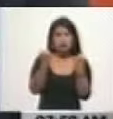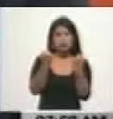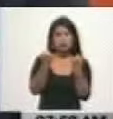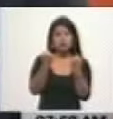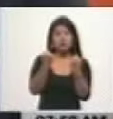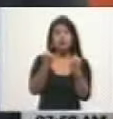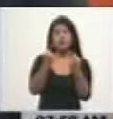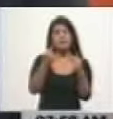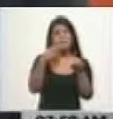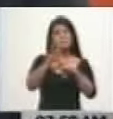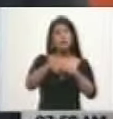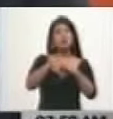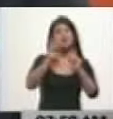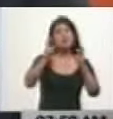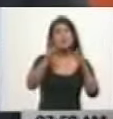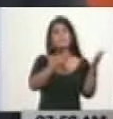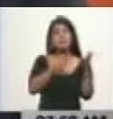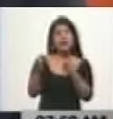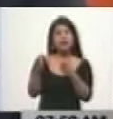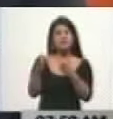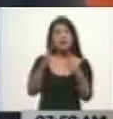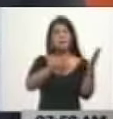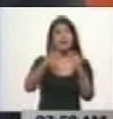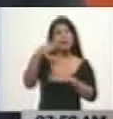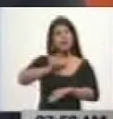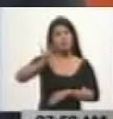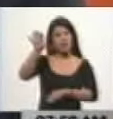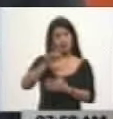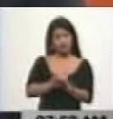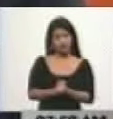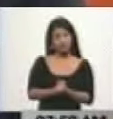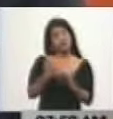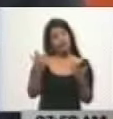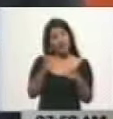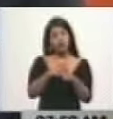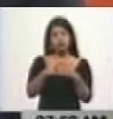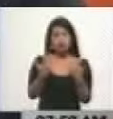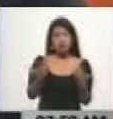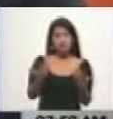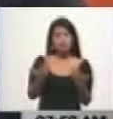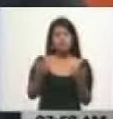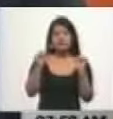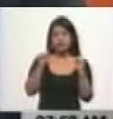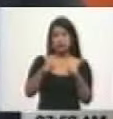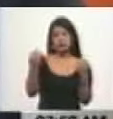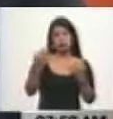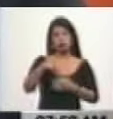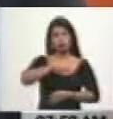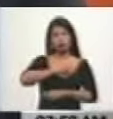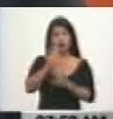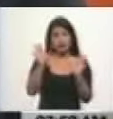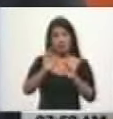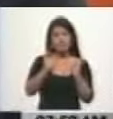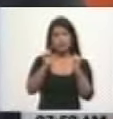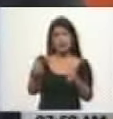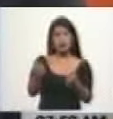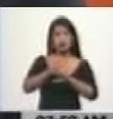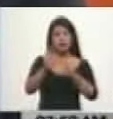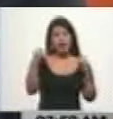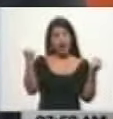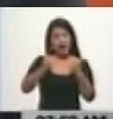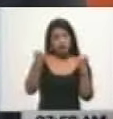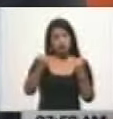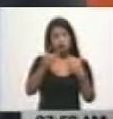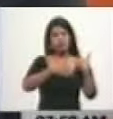orientación del plan de la patria. Entonces, efectivamente, nosotros ya iniciamos acciones